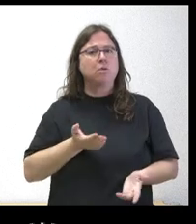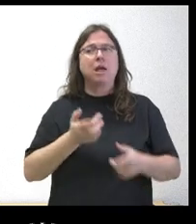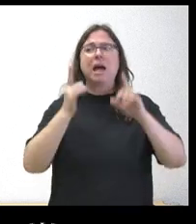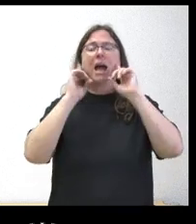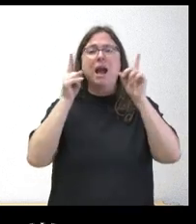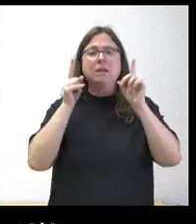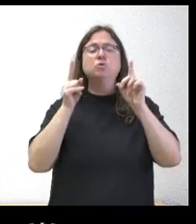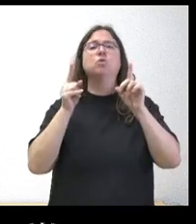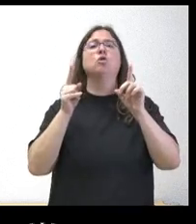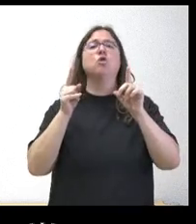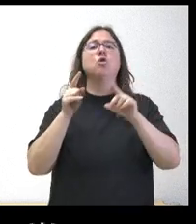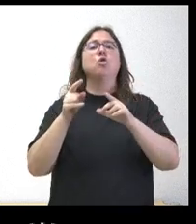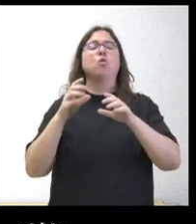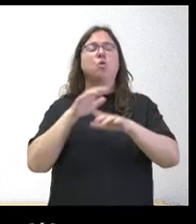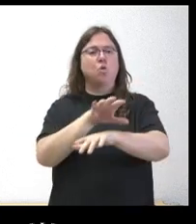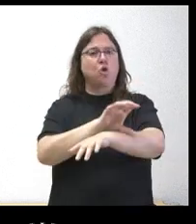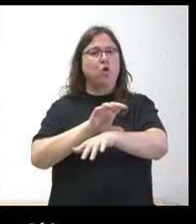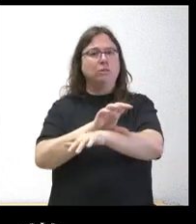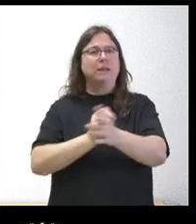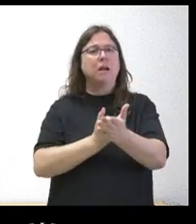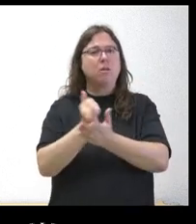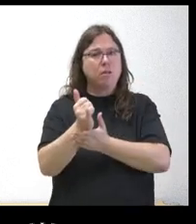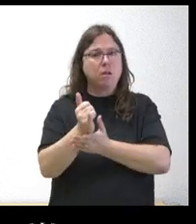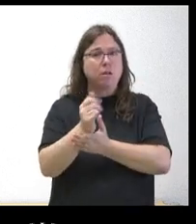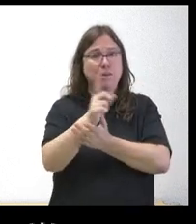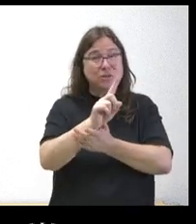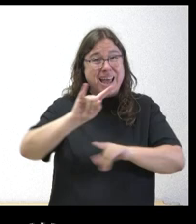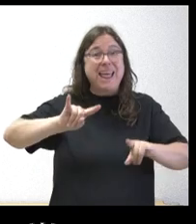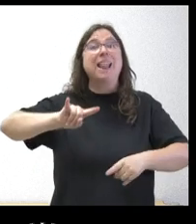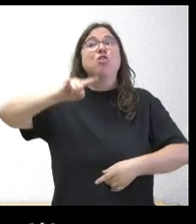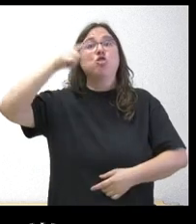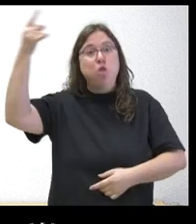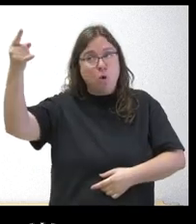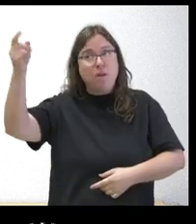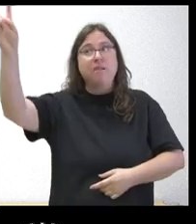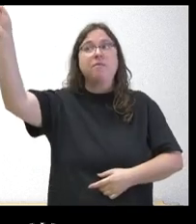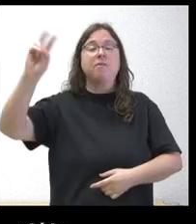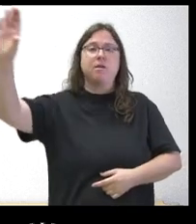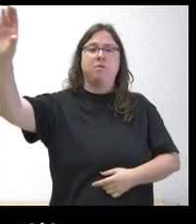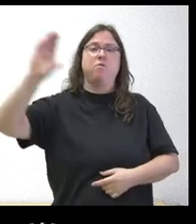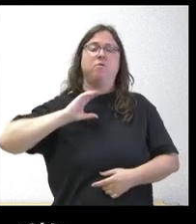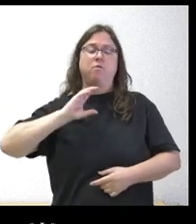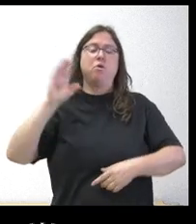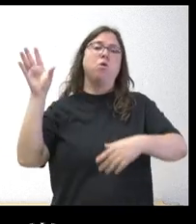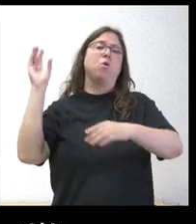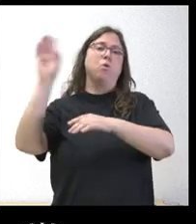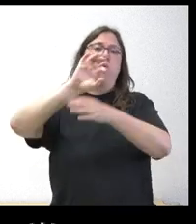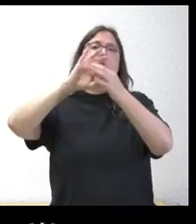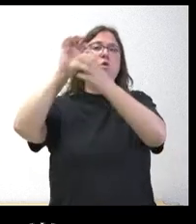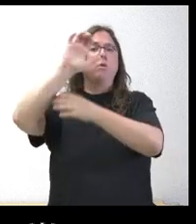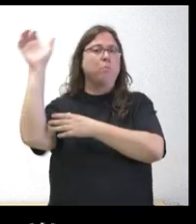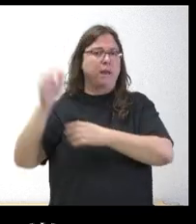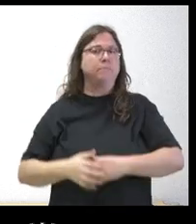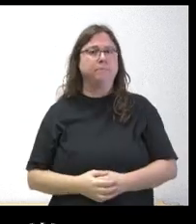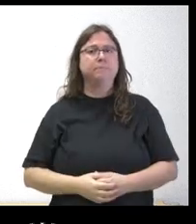Consejería de Agricultura cuando la financiación no solo esa sino el doble es proveniente de la Unión Europea con claridad y si se